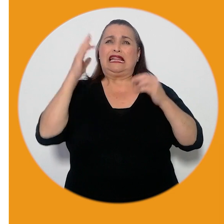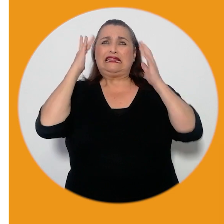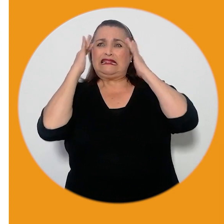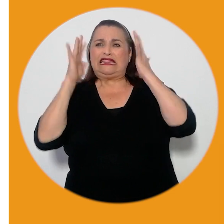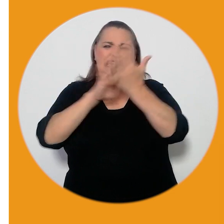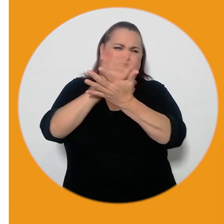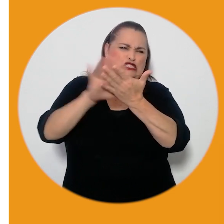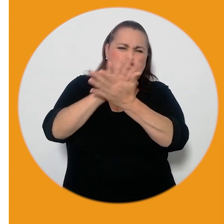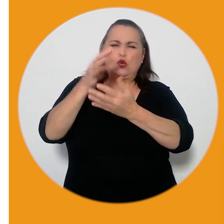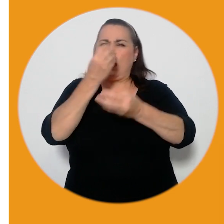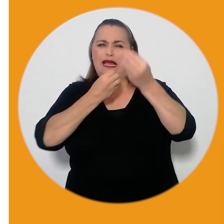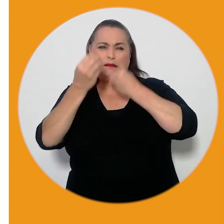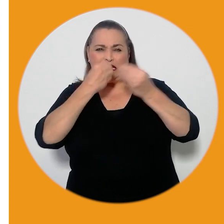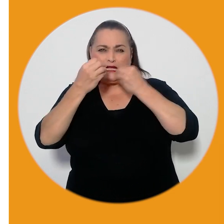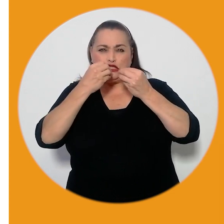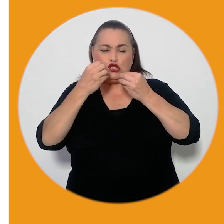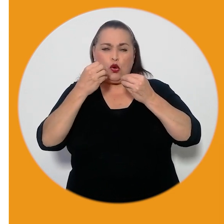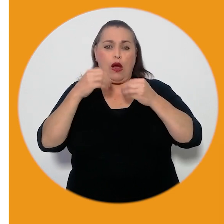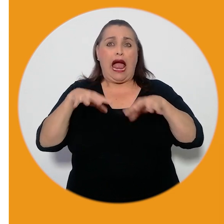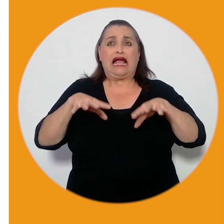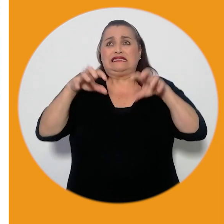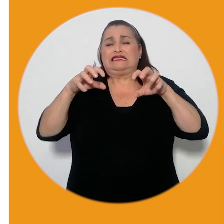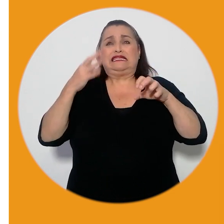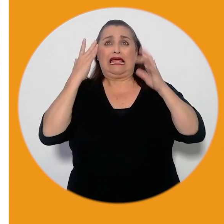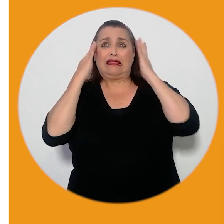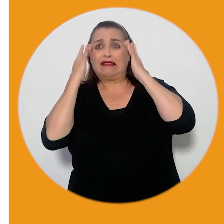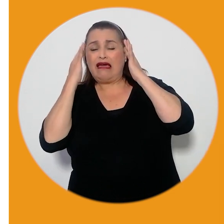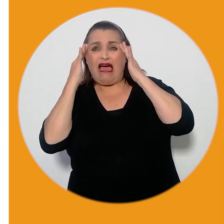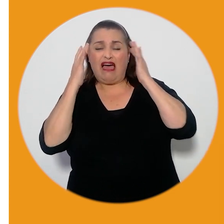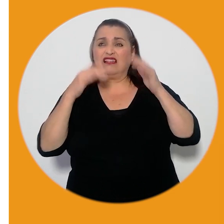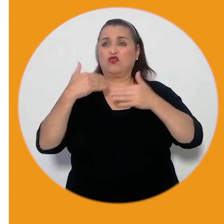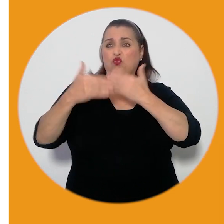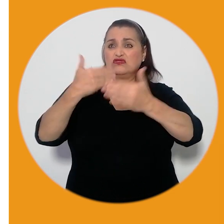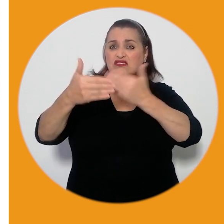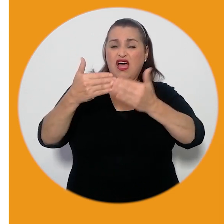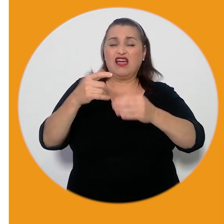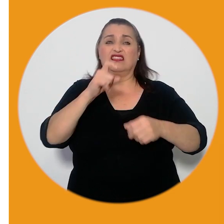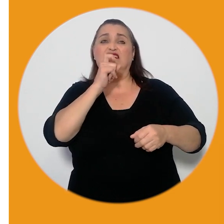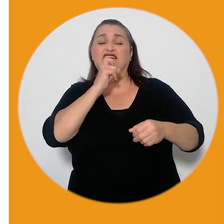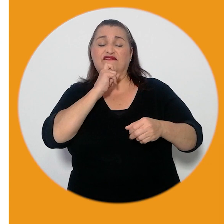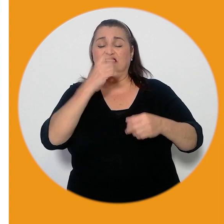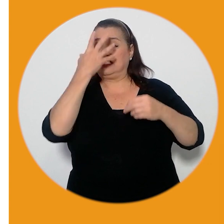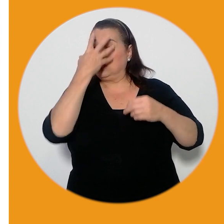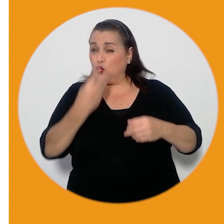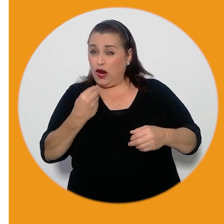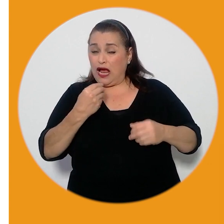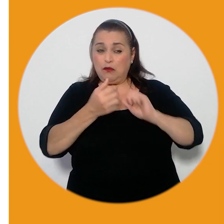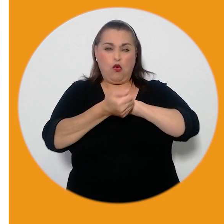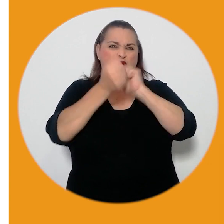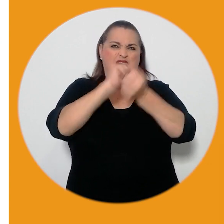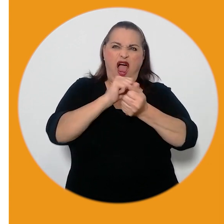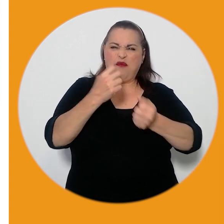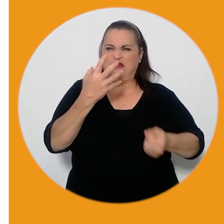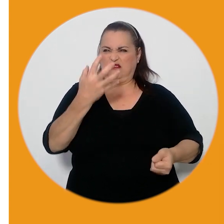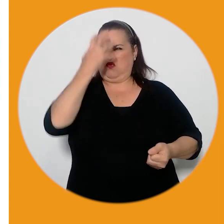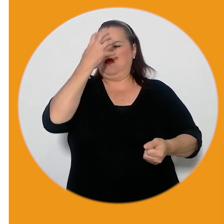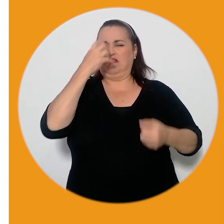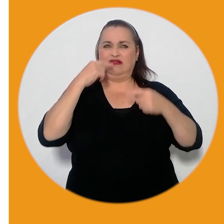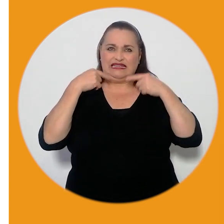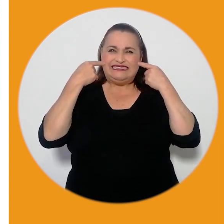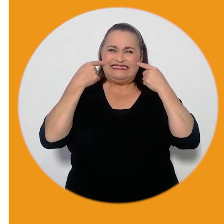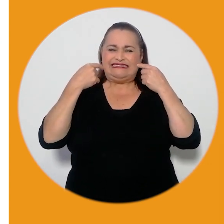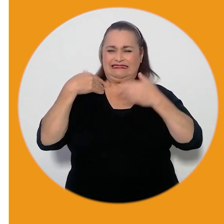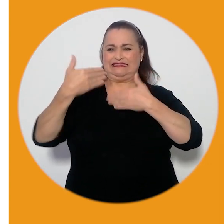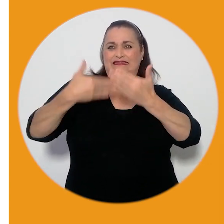alimentación sentir ansiedad constantemente tener dificultades para dormir o presentar cambios extremos de humor de forma